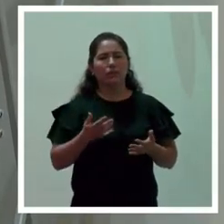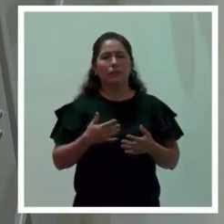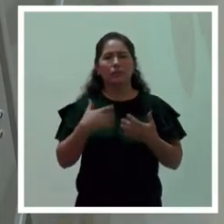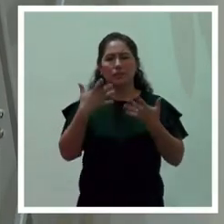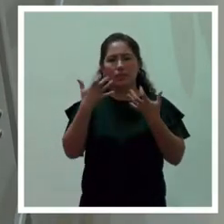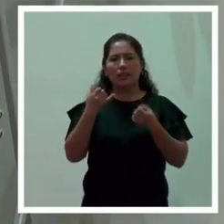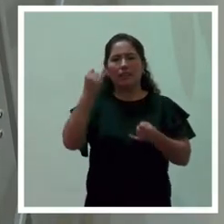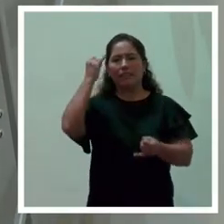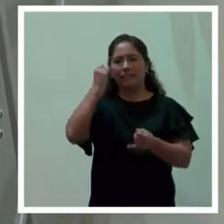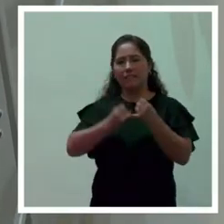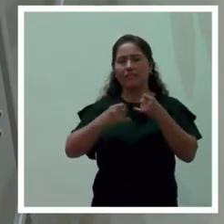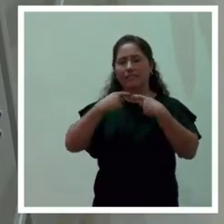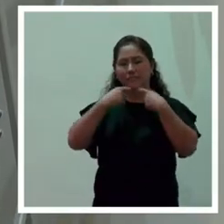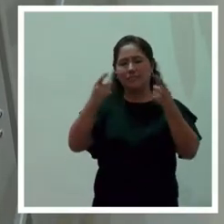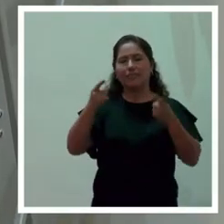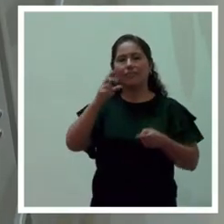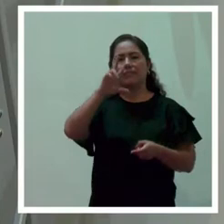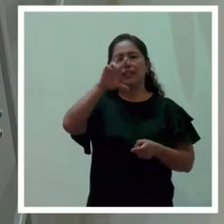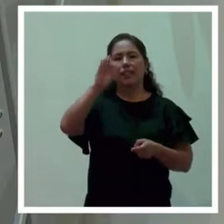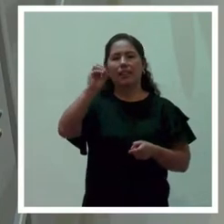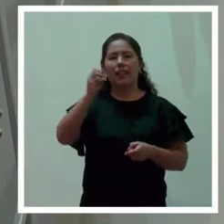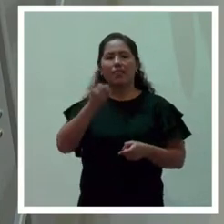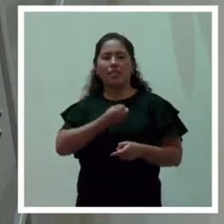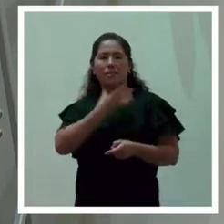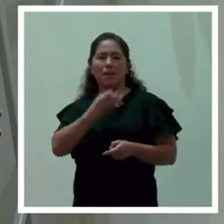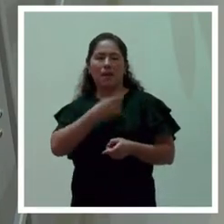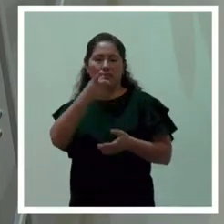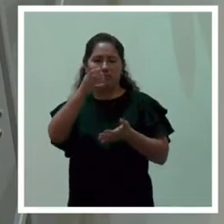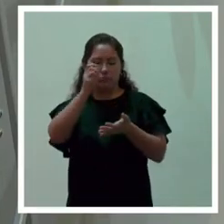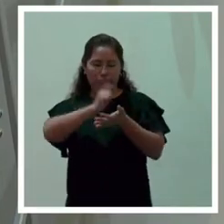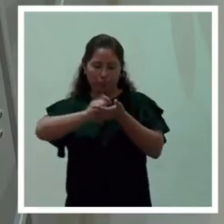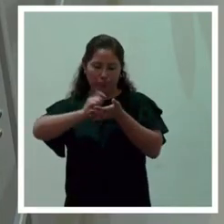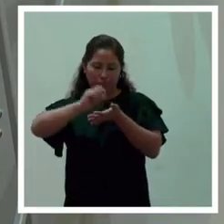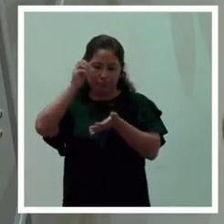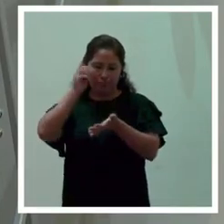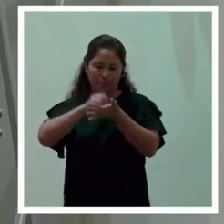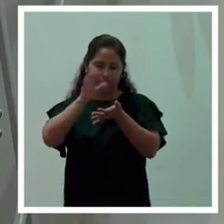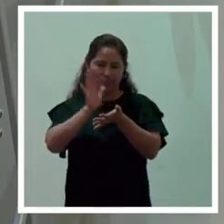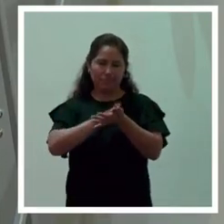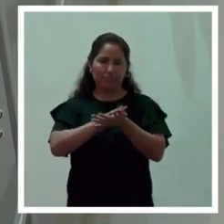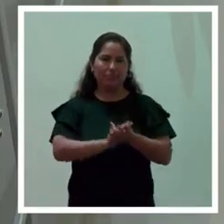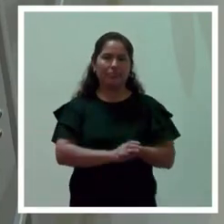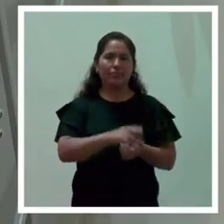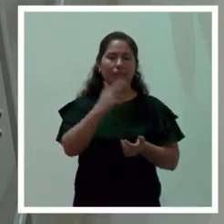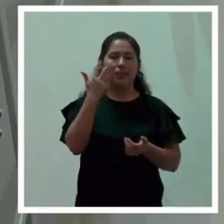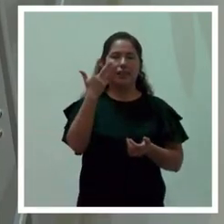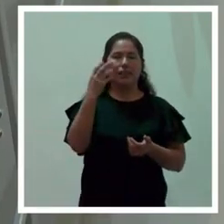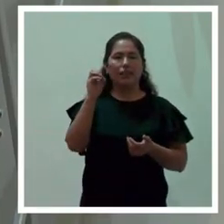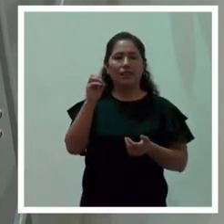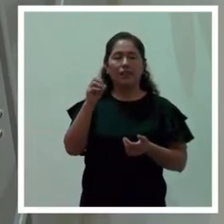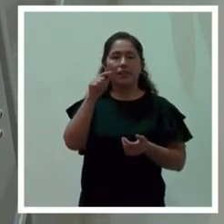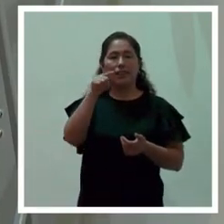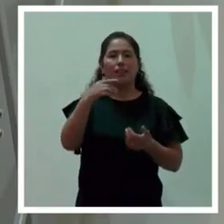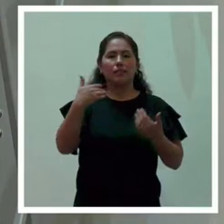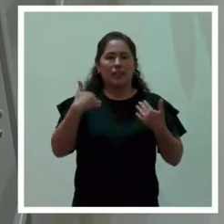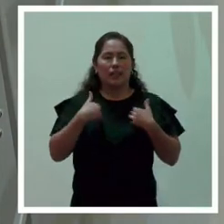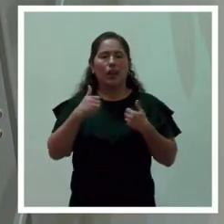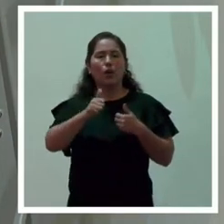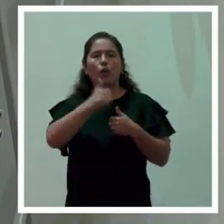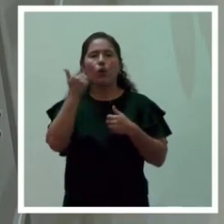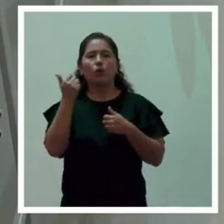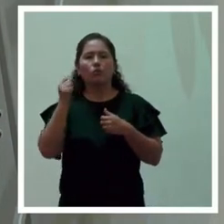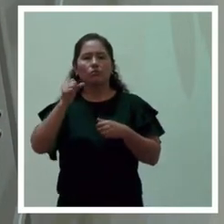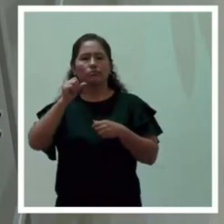un cherry final el 30 de mayo anótalo ya por ahí en tu agenda el 30 vamos a tener otro